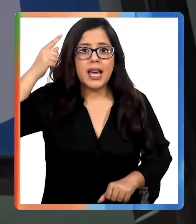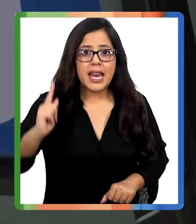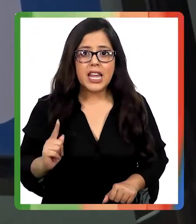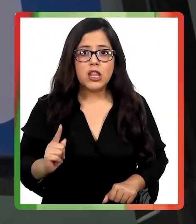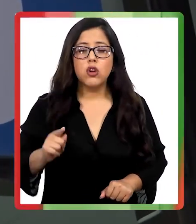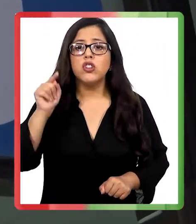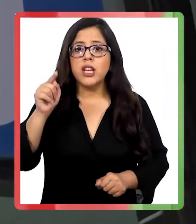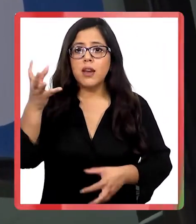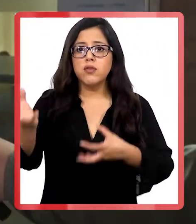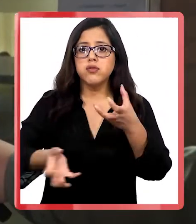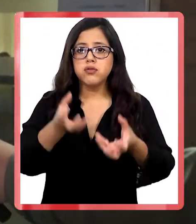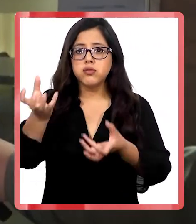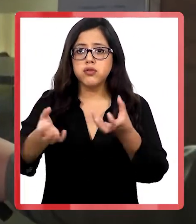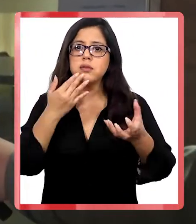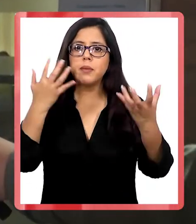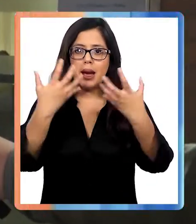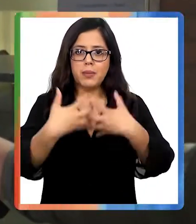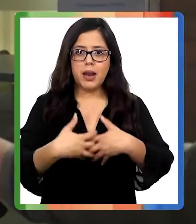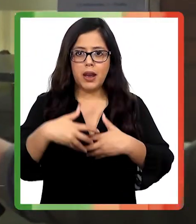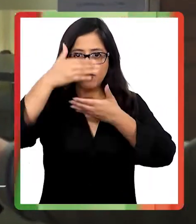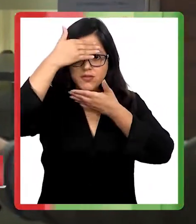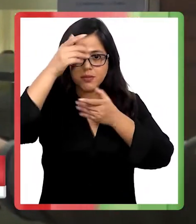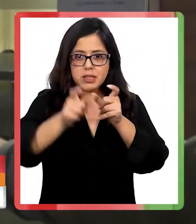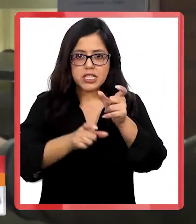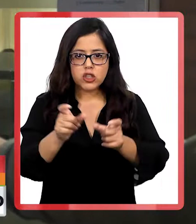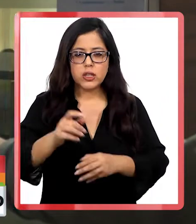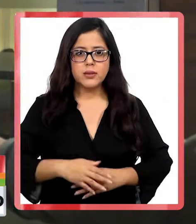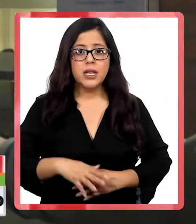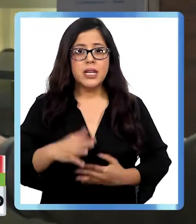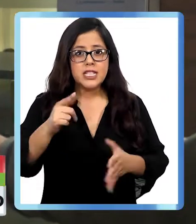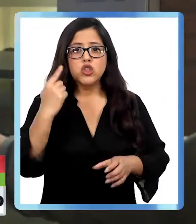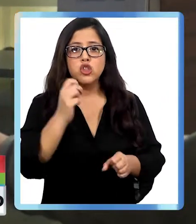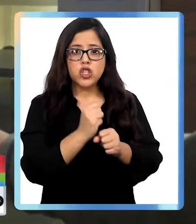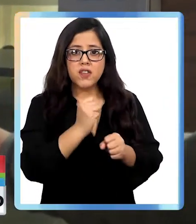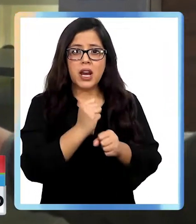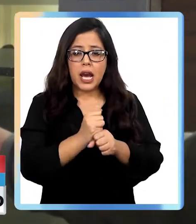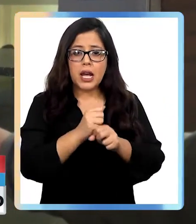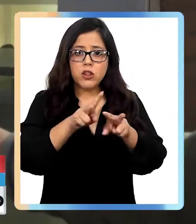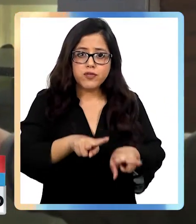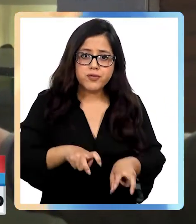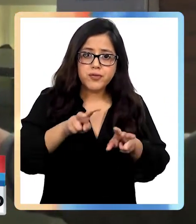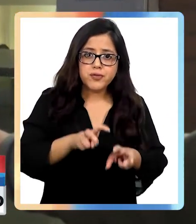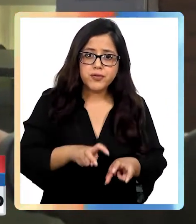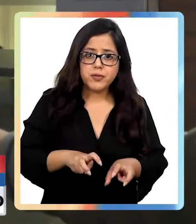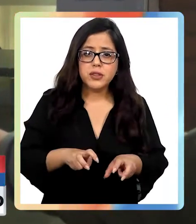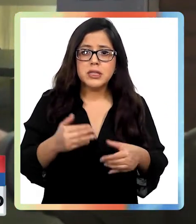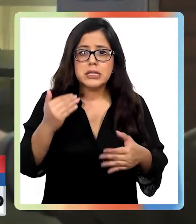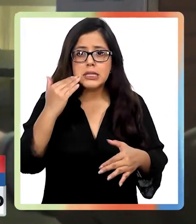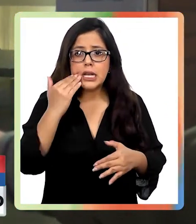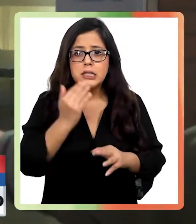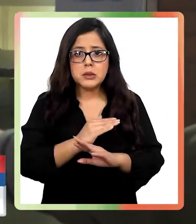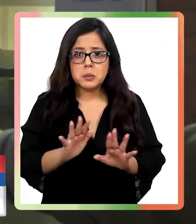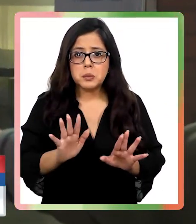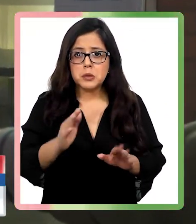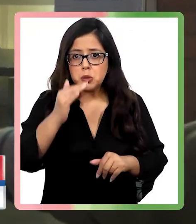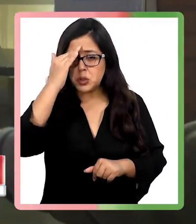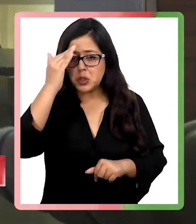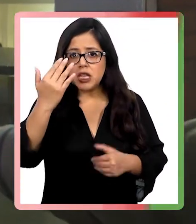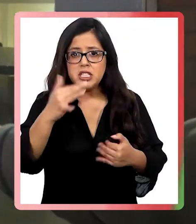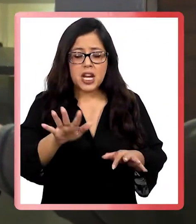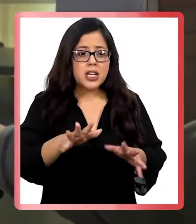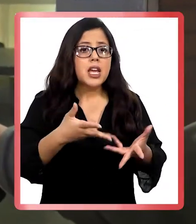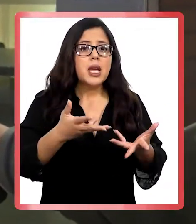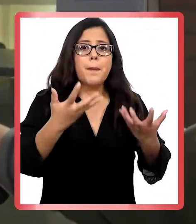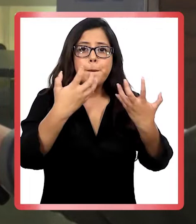maquinaria. Estábamos realizando labores de cosecha ya terminando el día con las máquinas cosecheras ya retirándose del lugar y